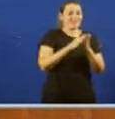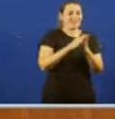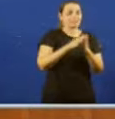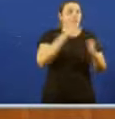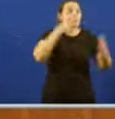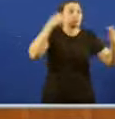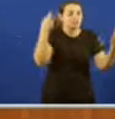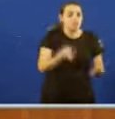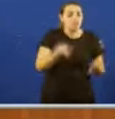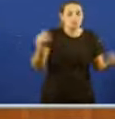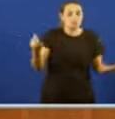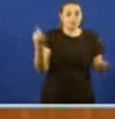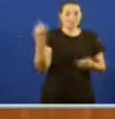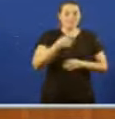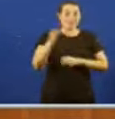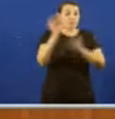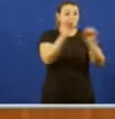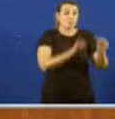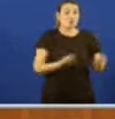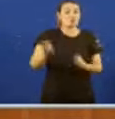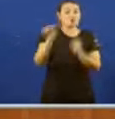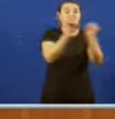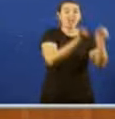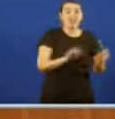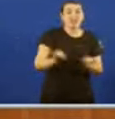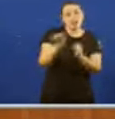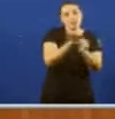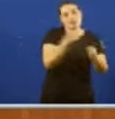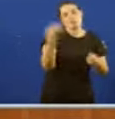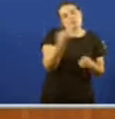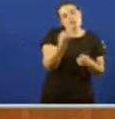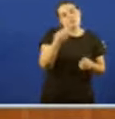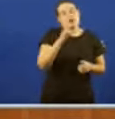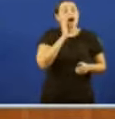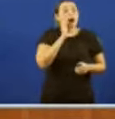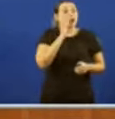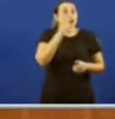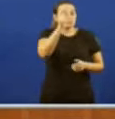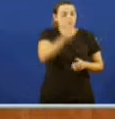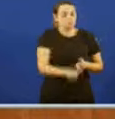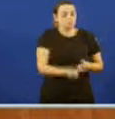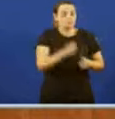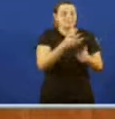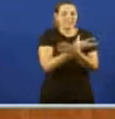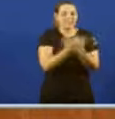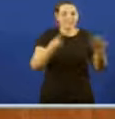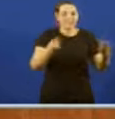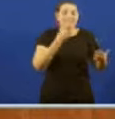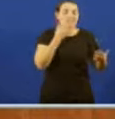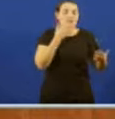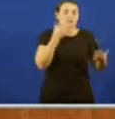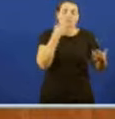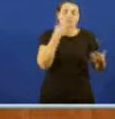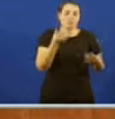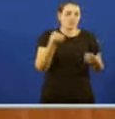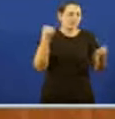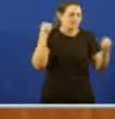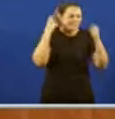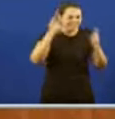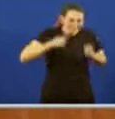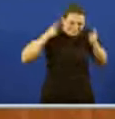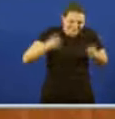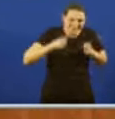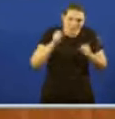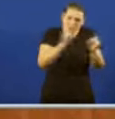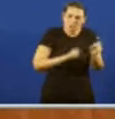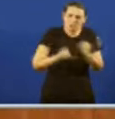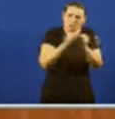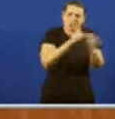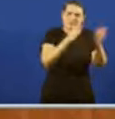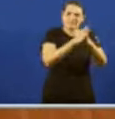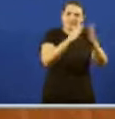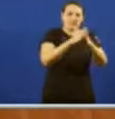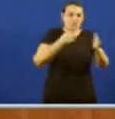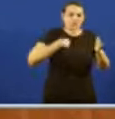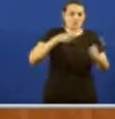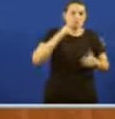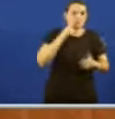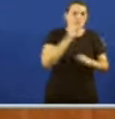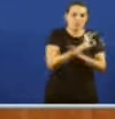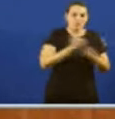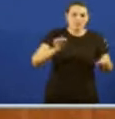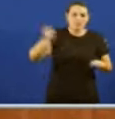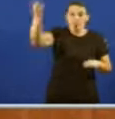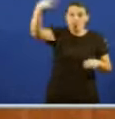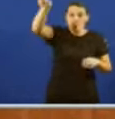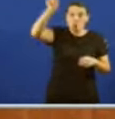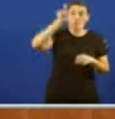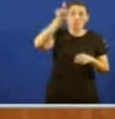actuar Para protexela como fose Resalta un mozo Chamado Raúl De dazaseis anos Reivindicando o sentir de todos Elas Eles Os que estades a